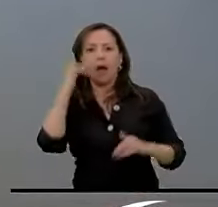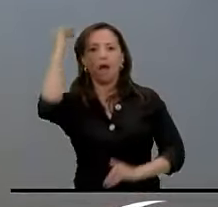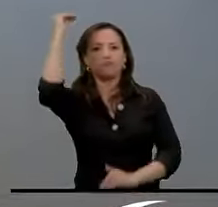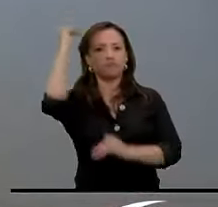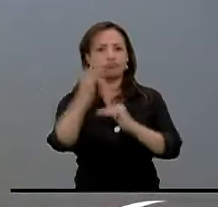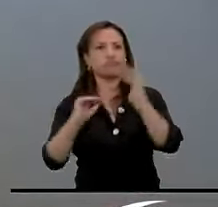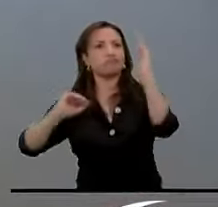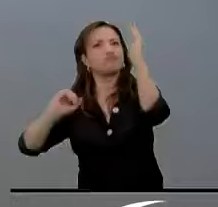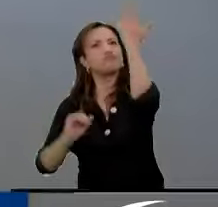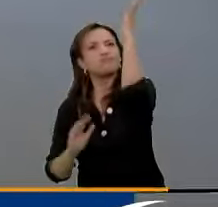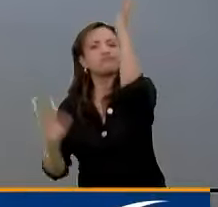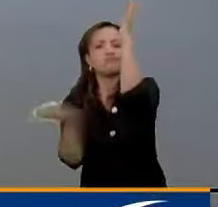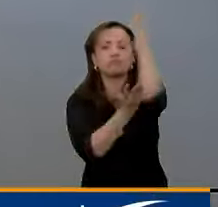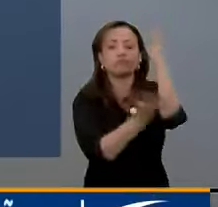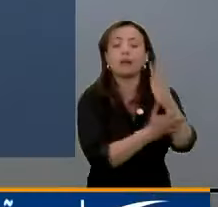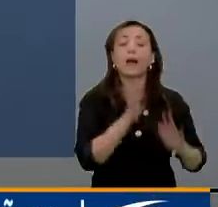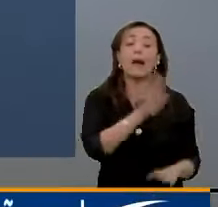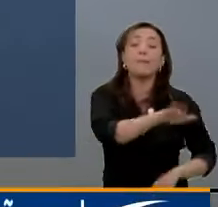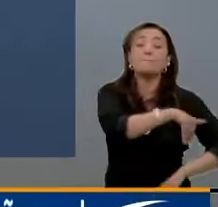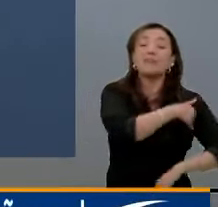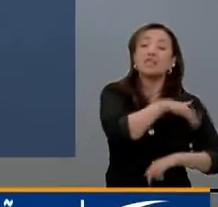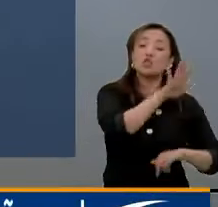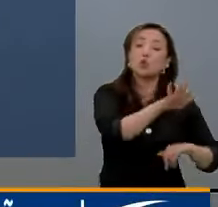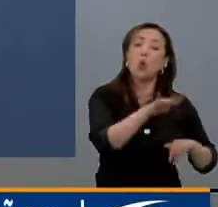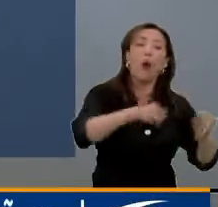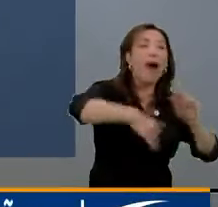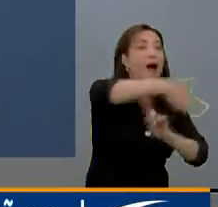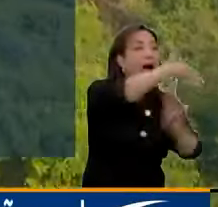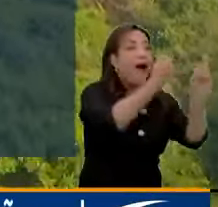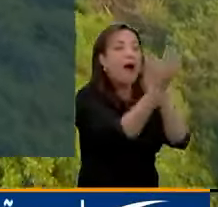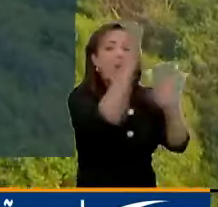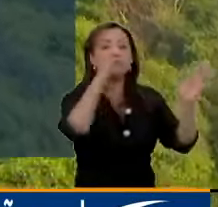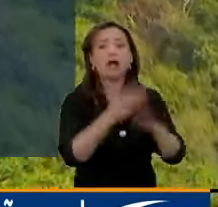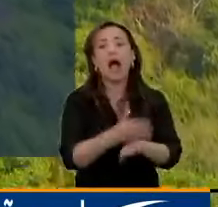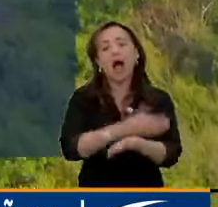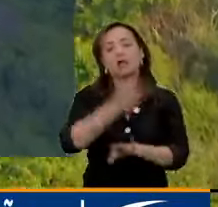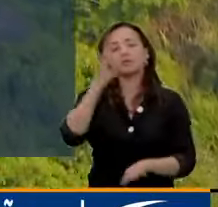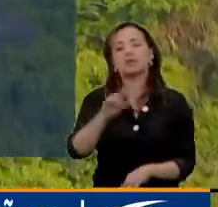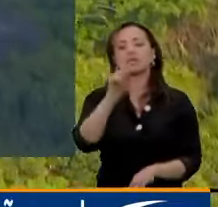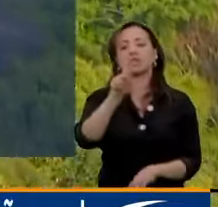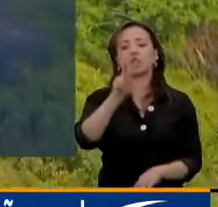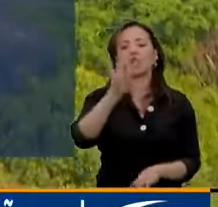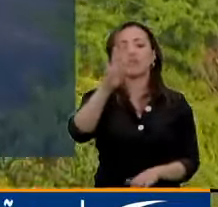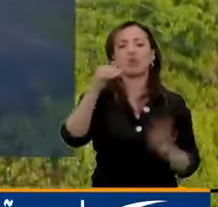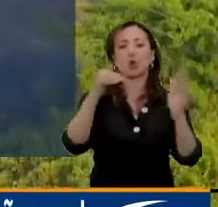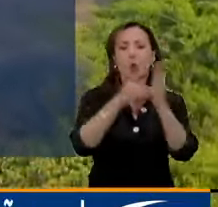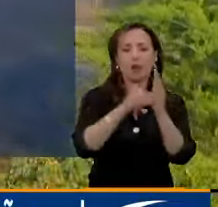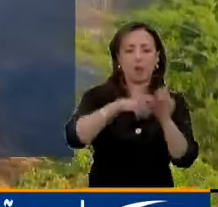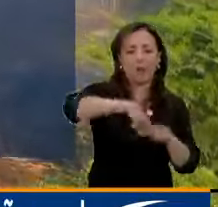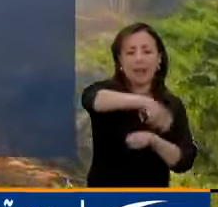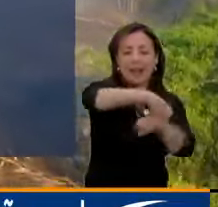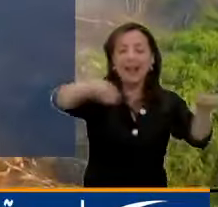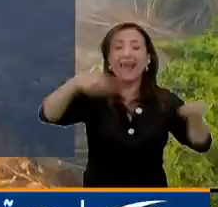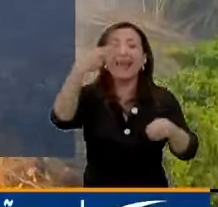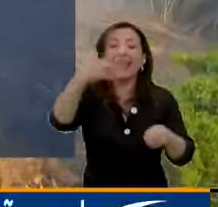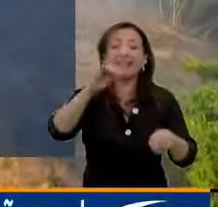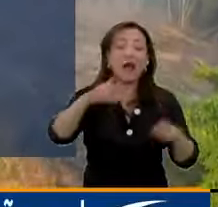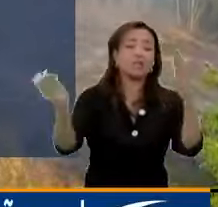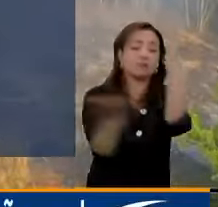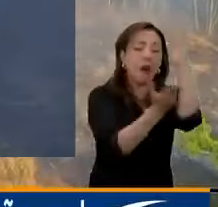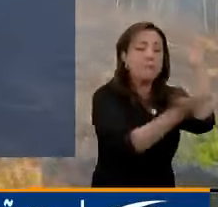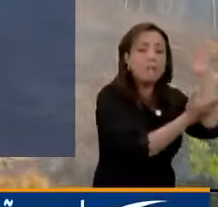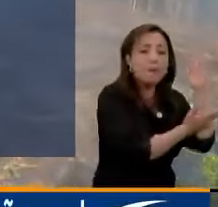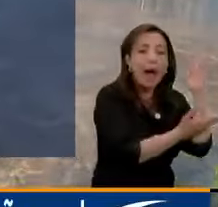Según cifras del Ministerio de Ambiente, pasamos de 124 mil hectáreas deforestadas en el 2022 a 80 mil hectáreas